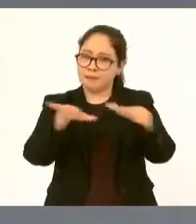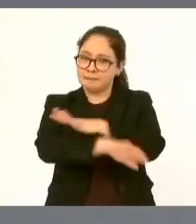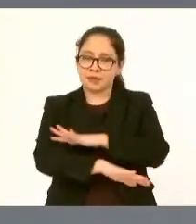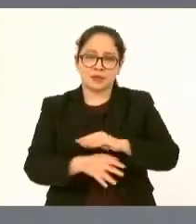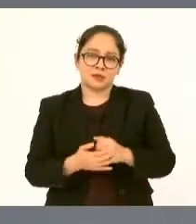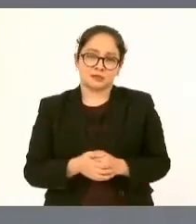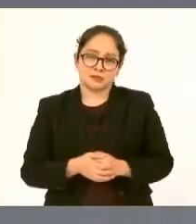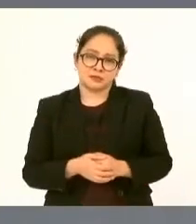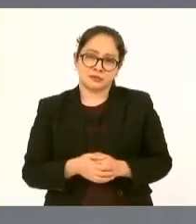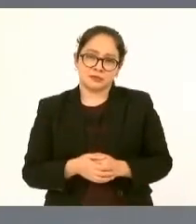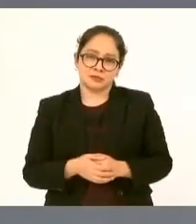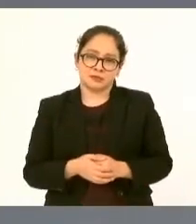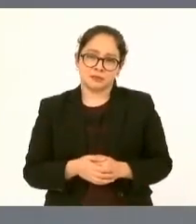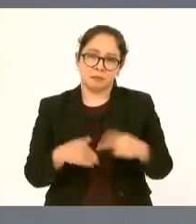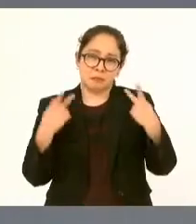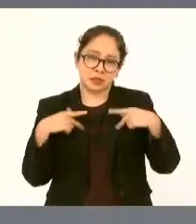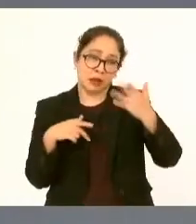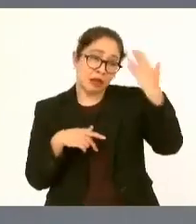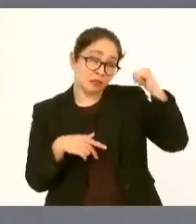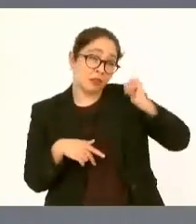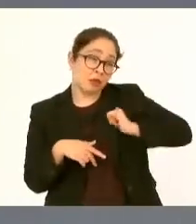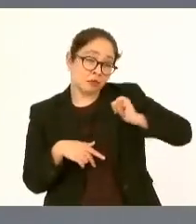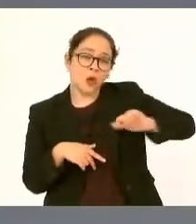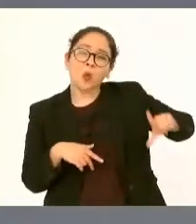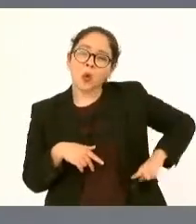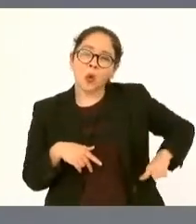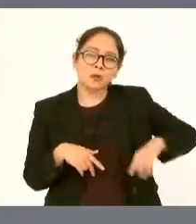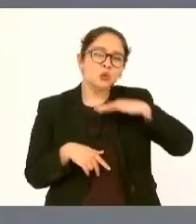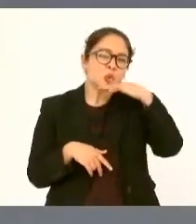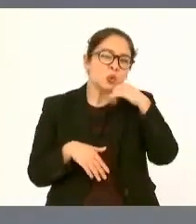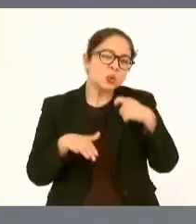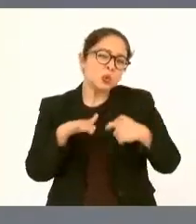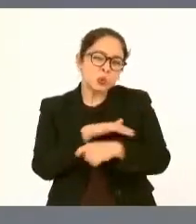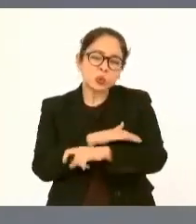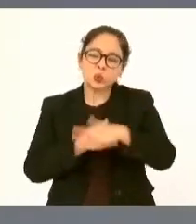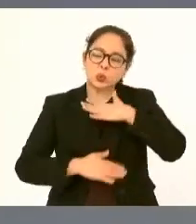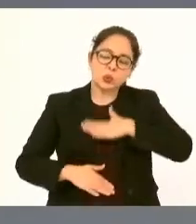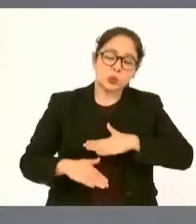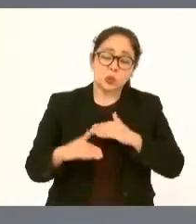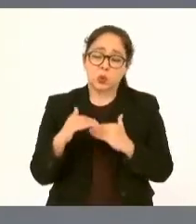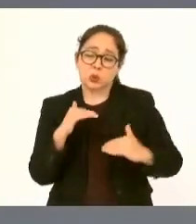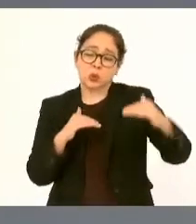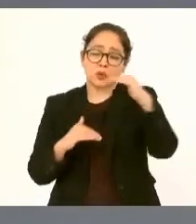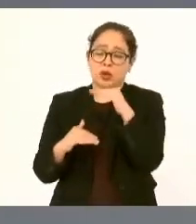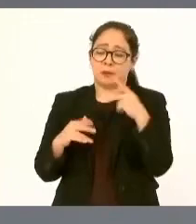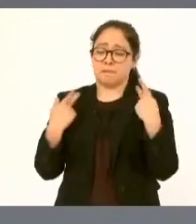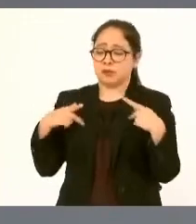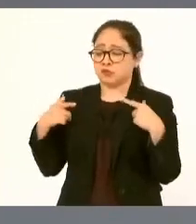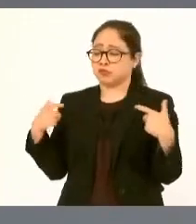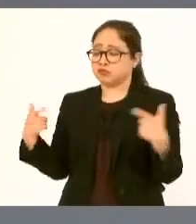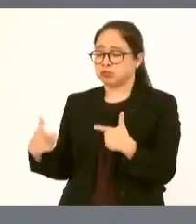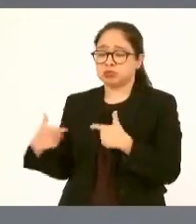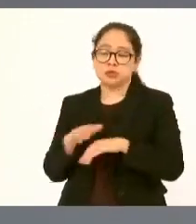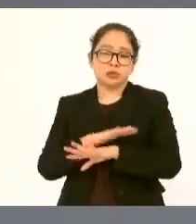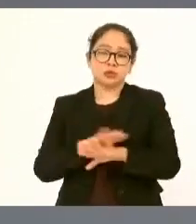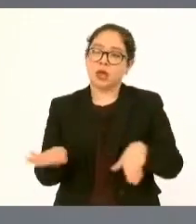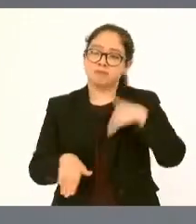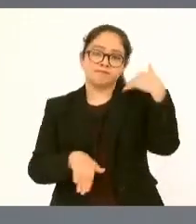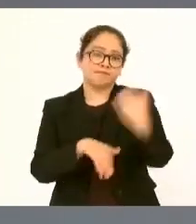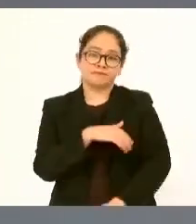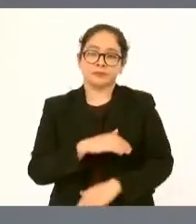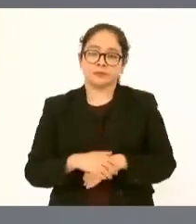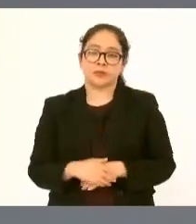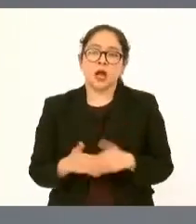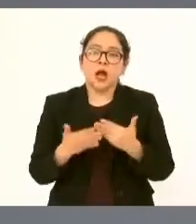del antiguo régimen corrupto de injusticias y de privilegios vamos hacia